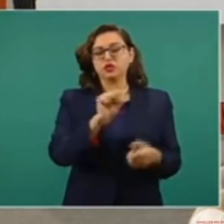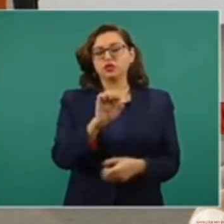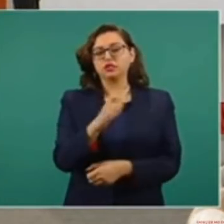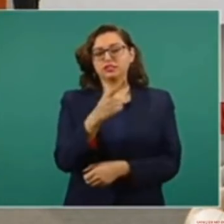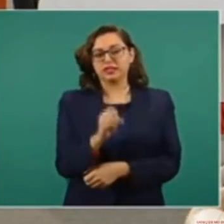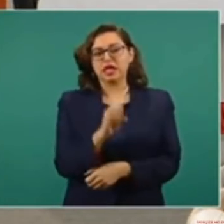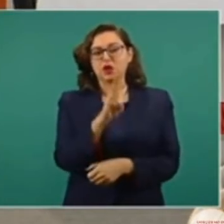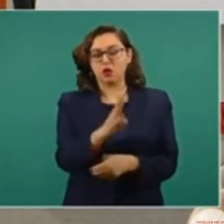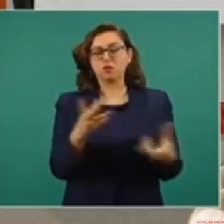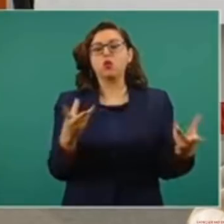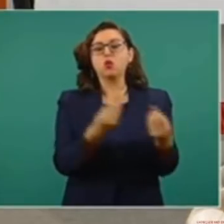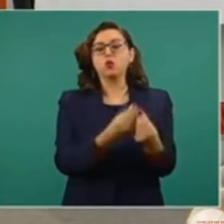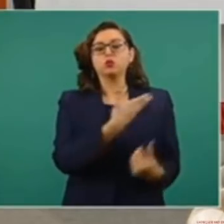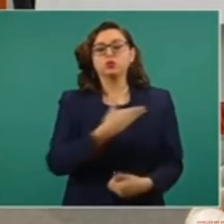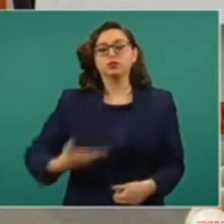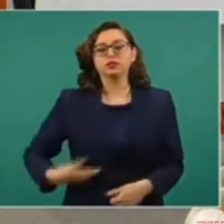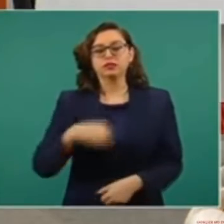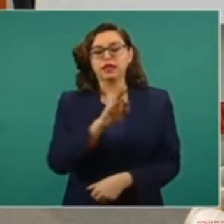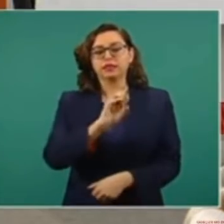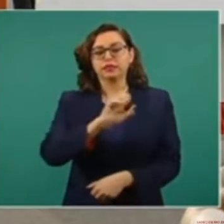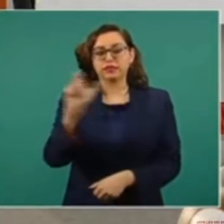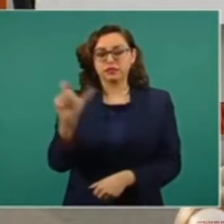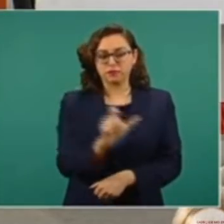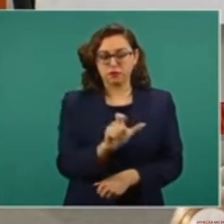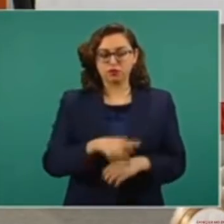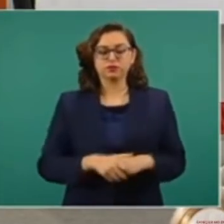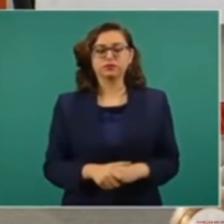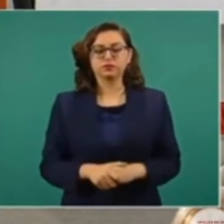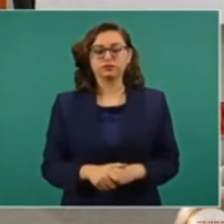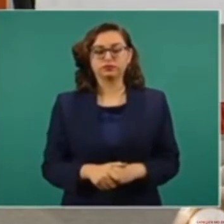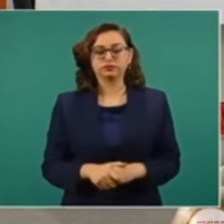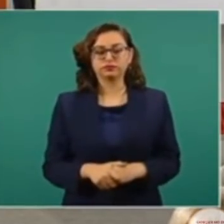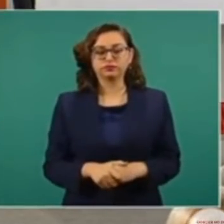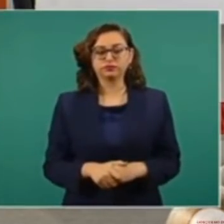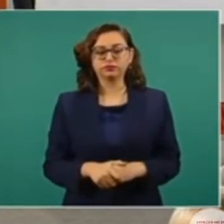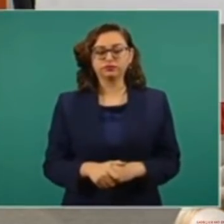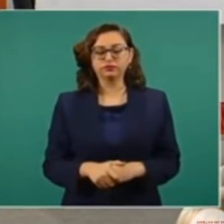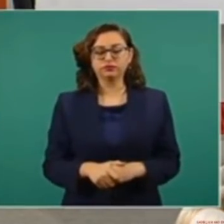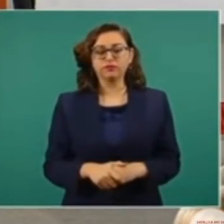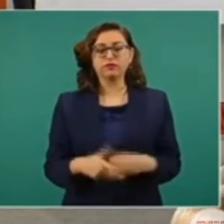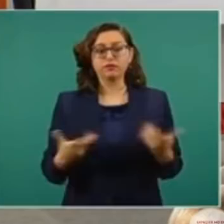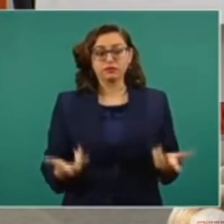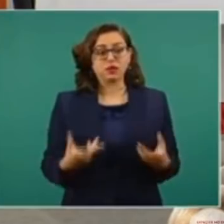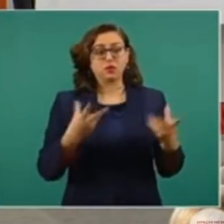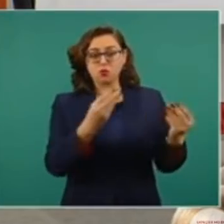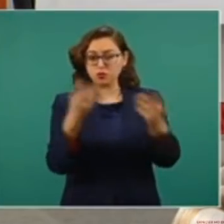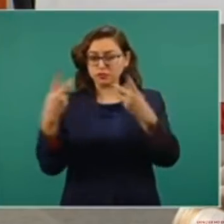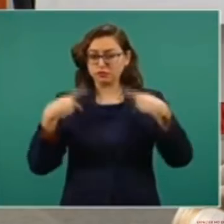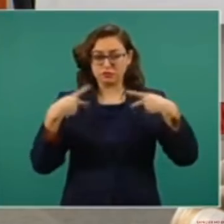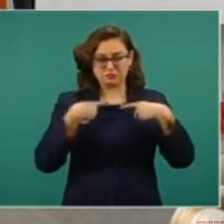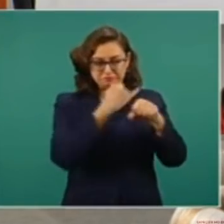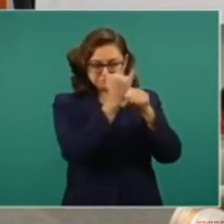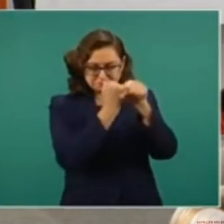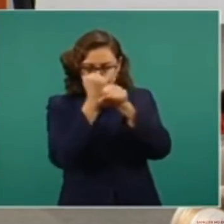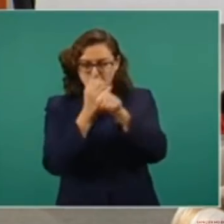el sexenio de Vicente Fox. Investigadores que han escrito acerca de las organizaciones de la sociedad civil en México